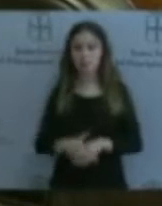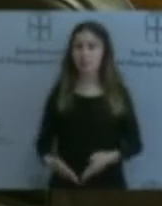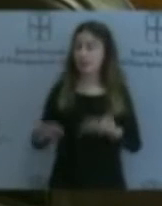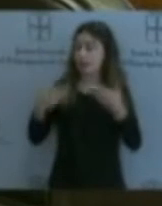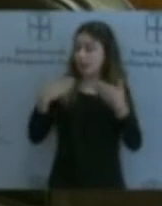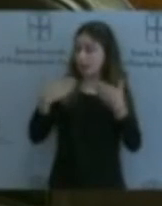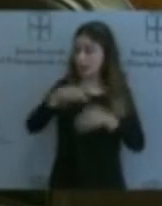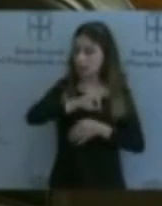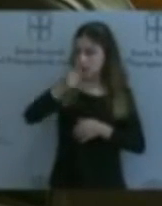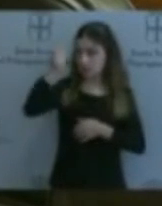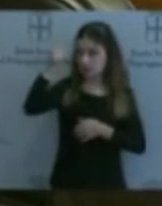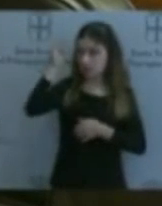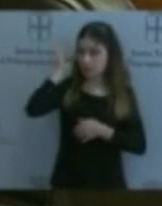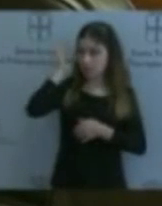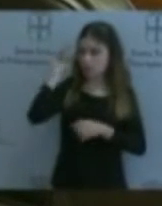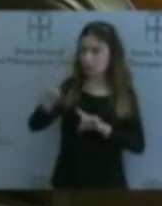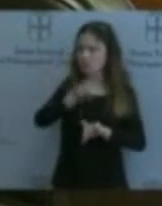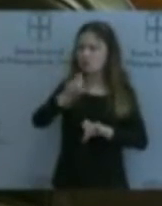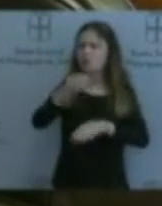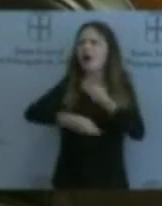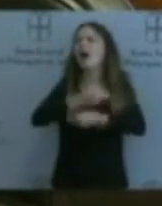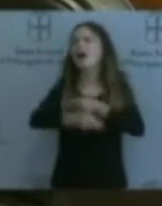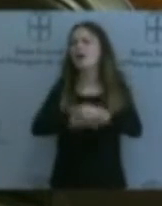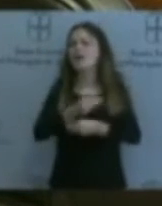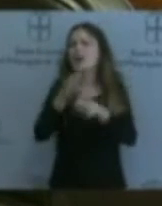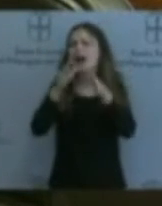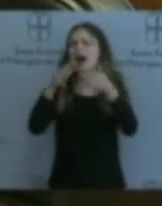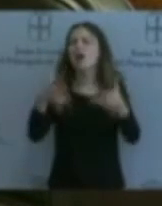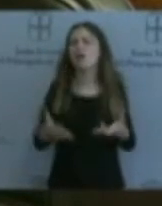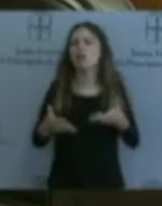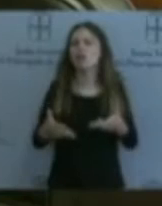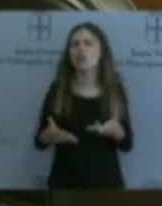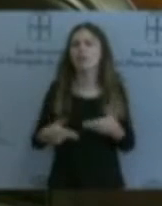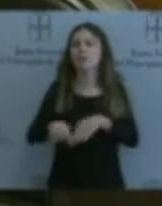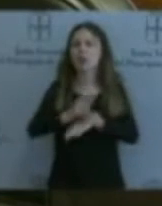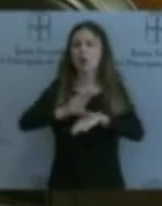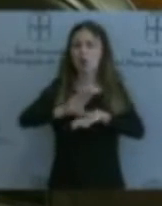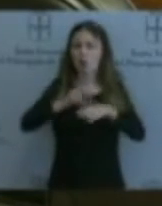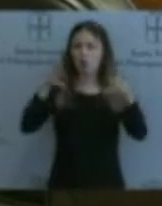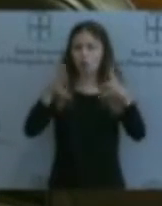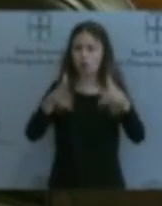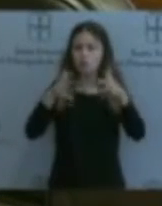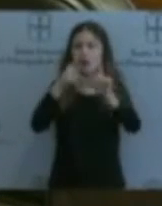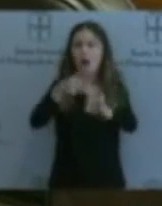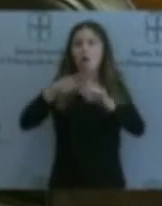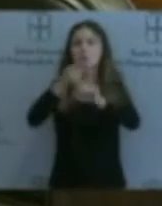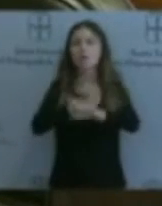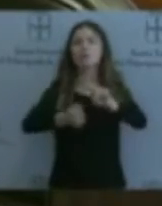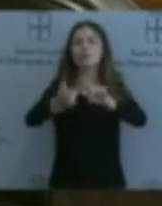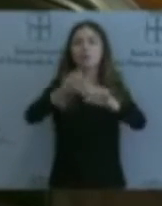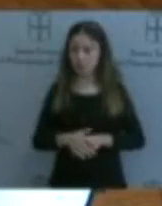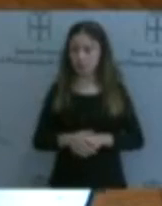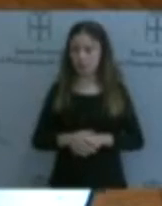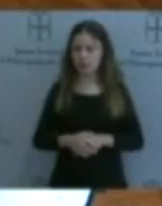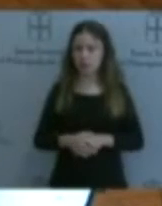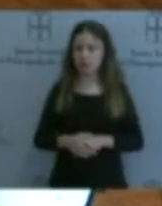¿Qué actuaciones se están llevando a cabo desde el Consejo de Gobierno para solucionar la grave situación por la que está atravesando actualmente Durofelguera?